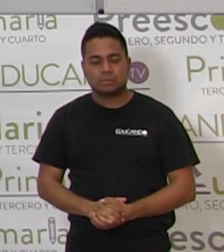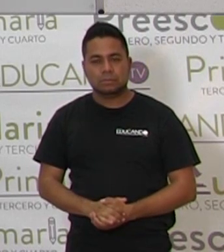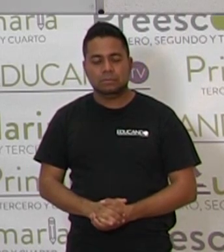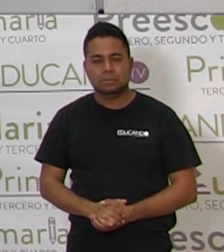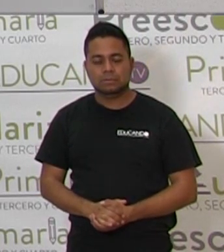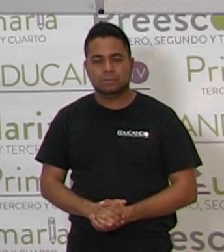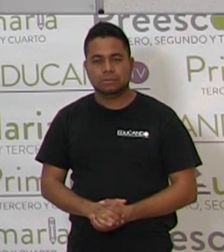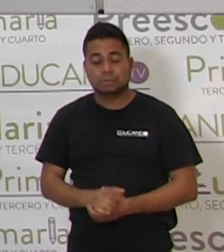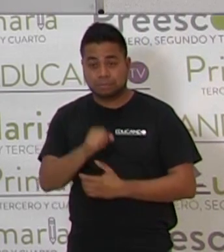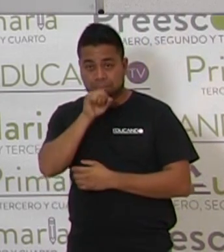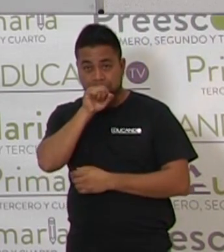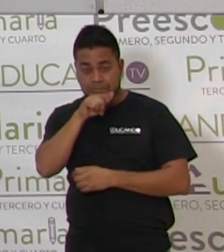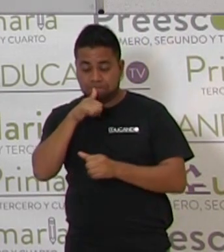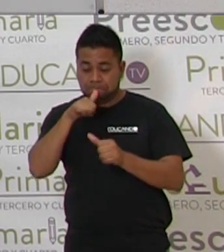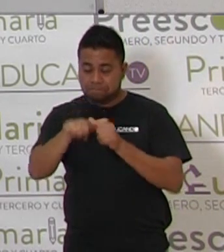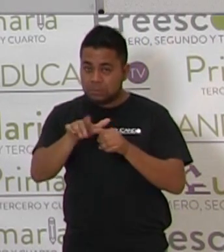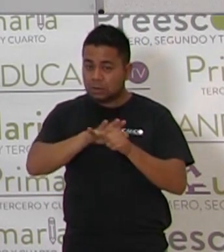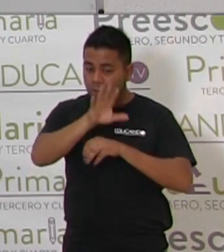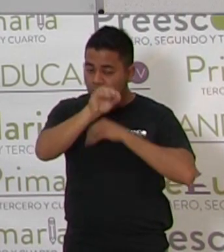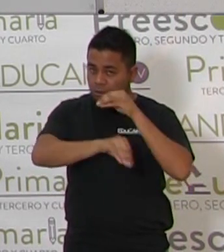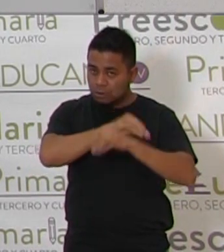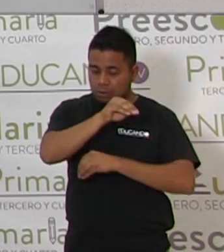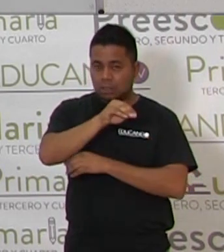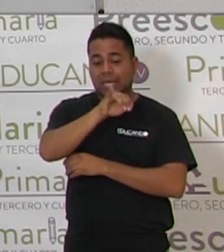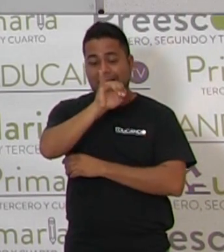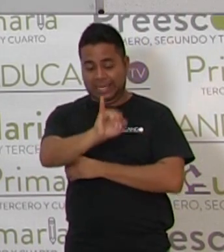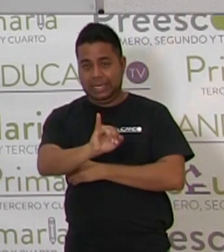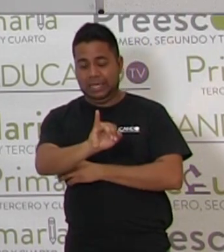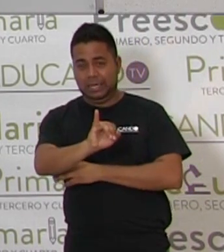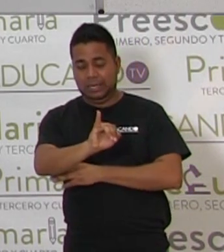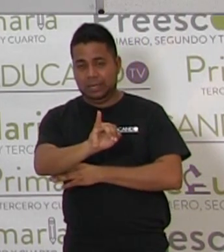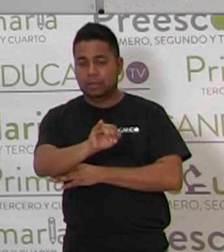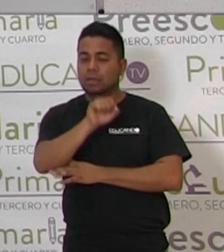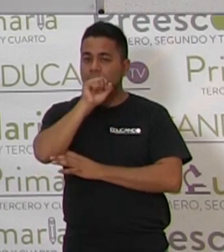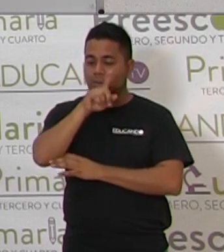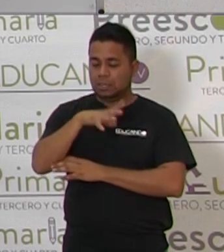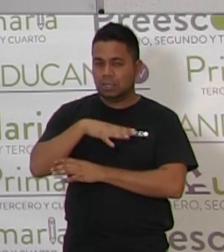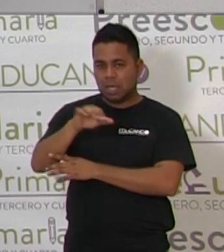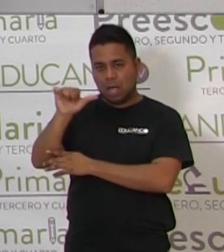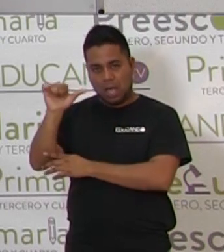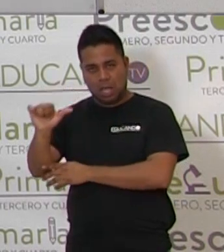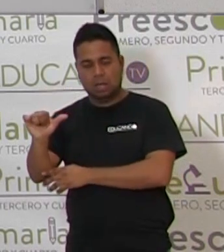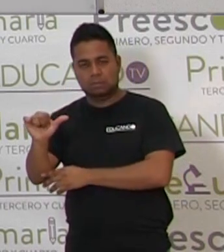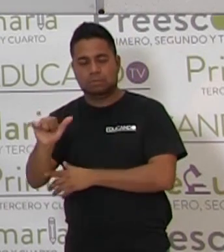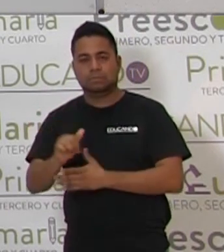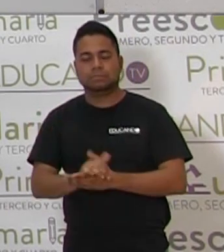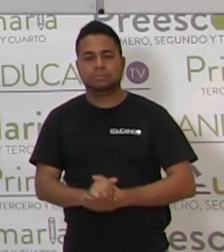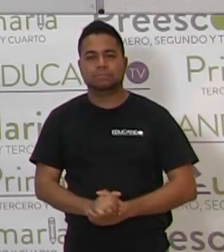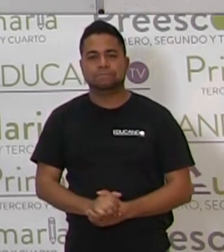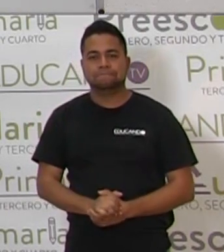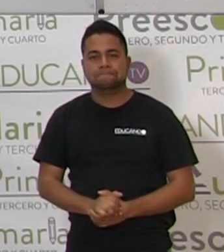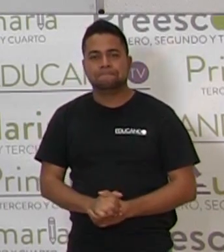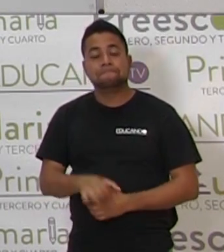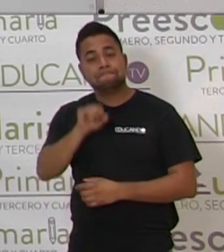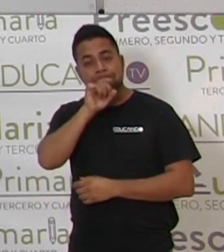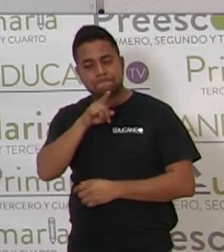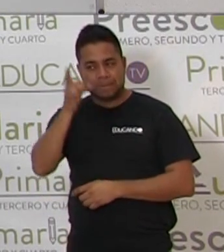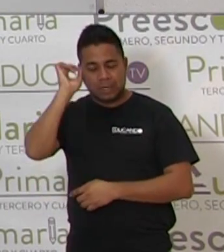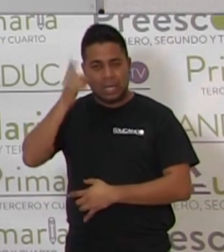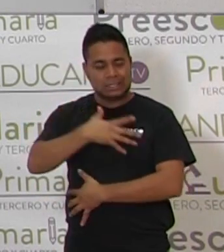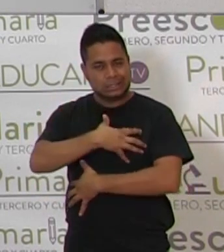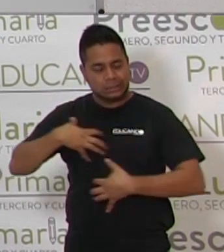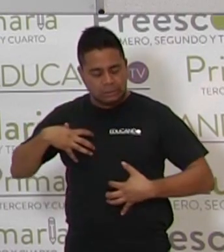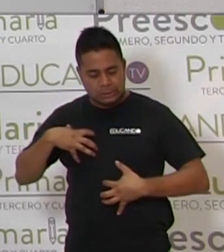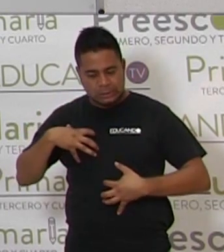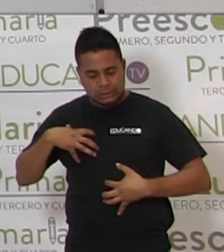Jirafa, jirafa, que las vocales que tiene es la I y la A. Vimos